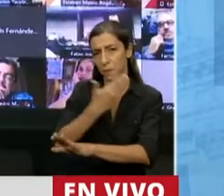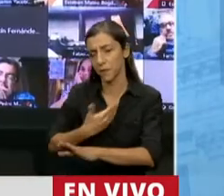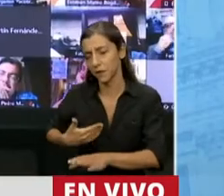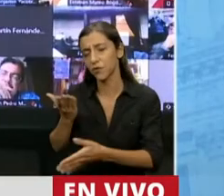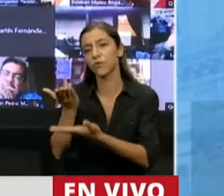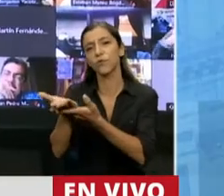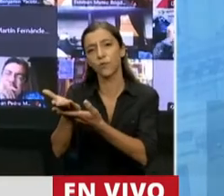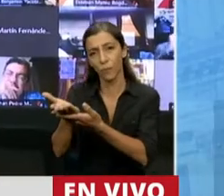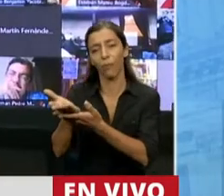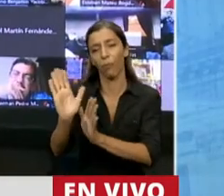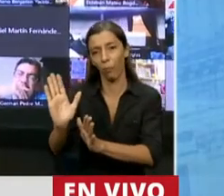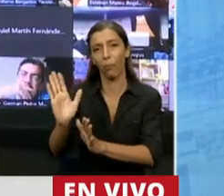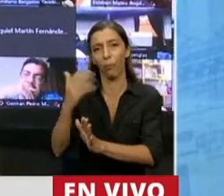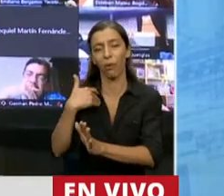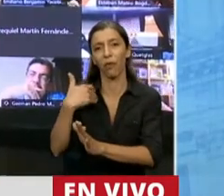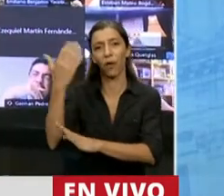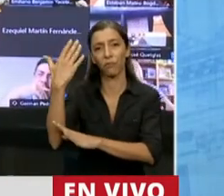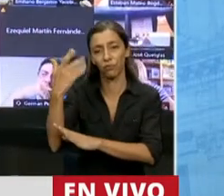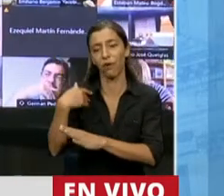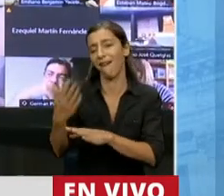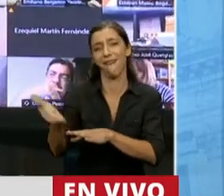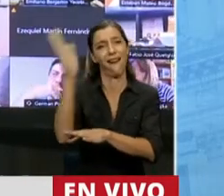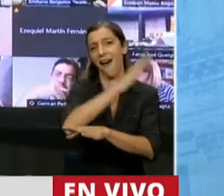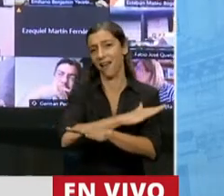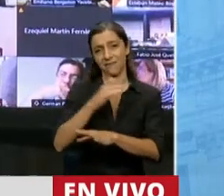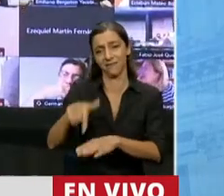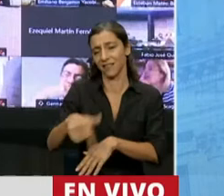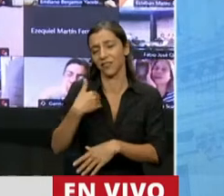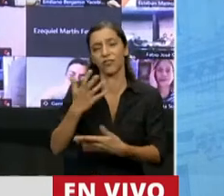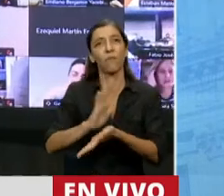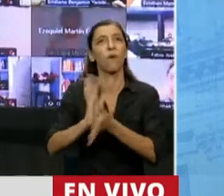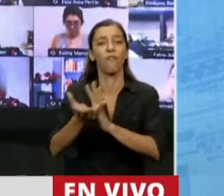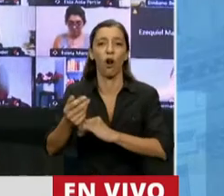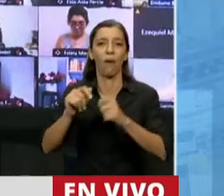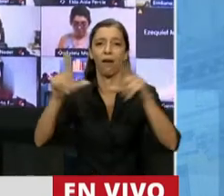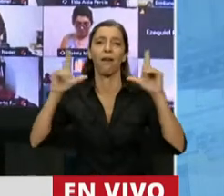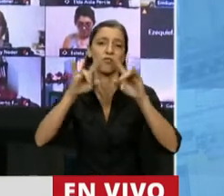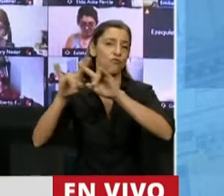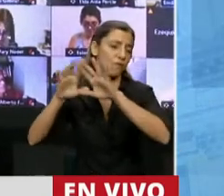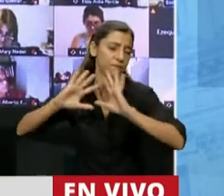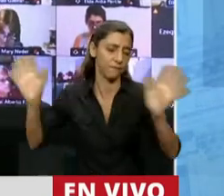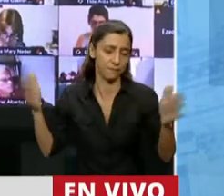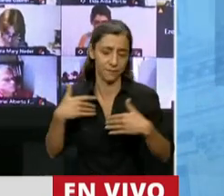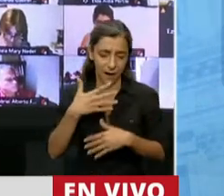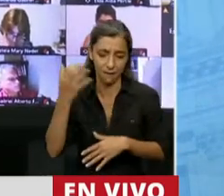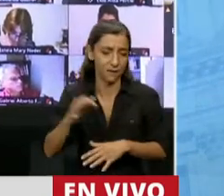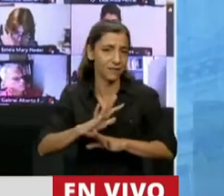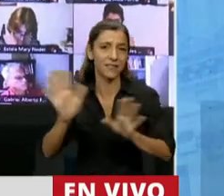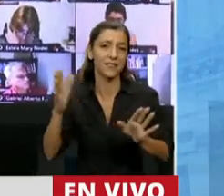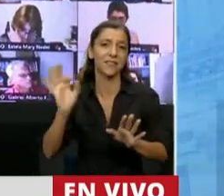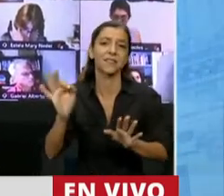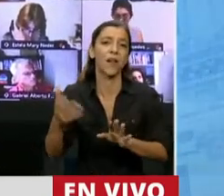una moción de orden antes de que empezáramos con todo este show otra vez. Ya esto ya pasó cuando se venció el protocolo anterior,